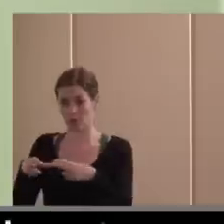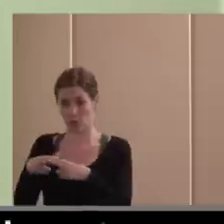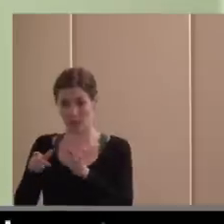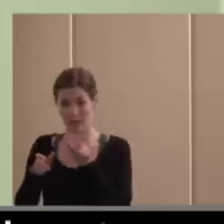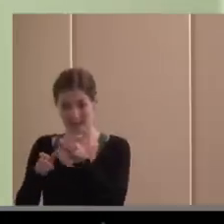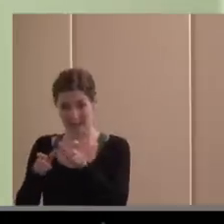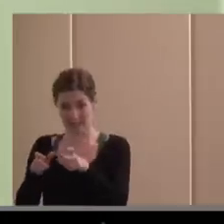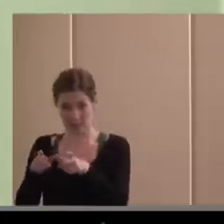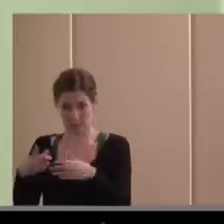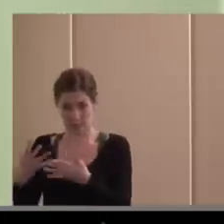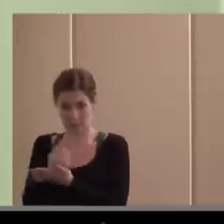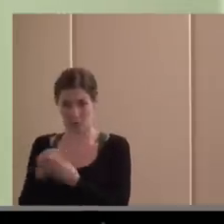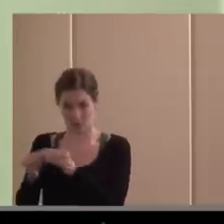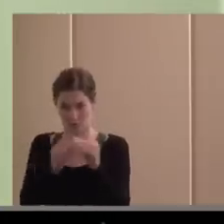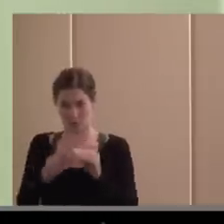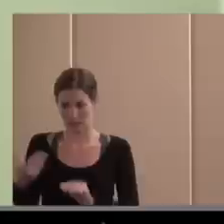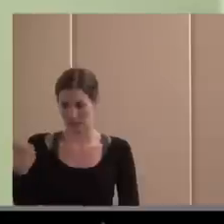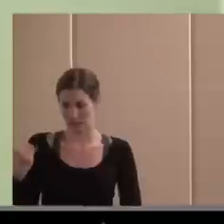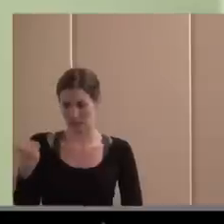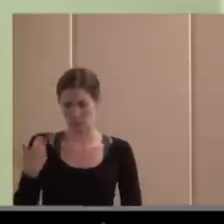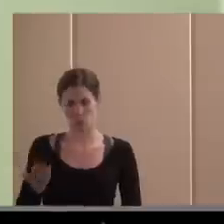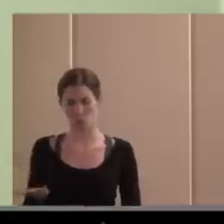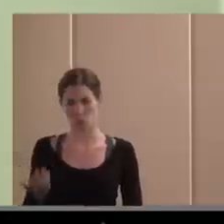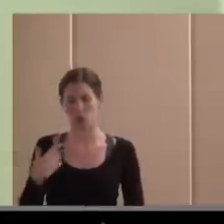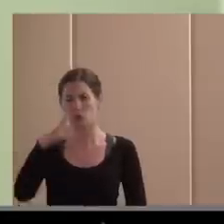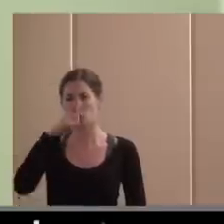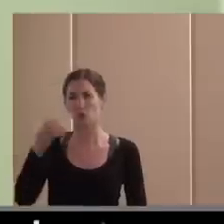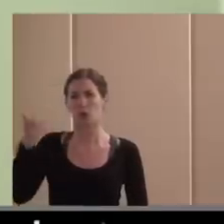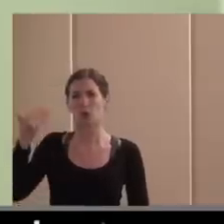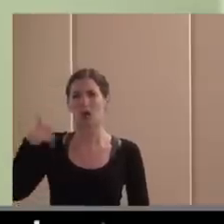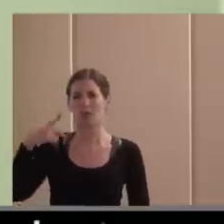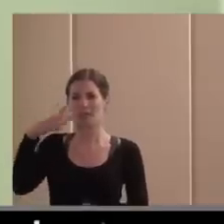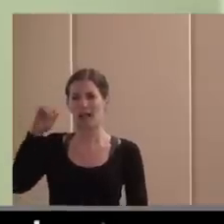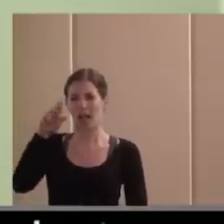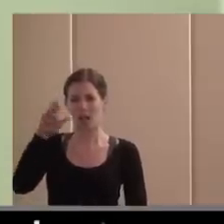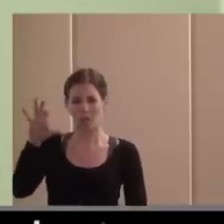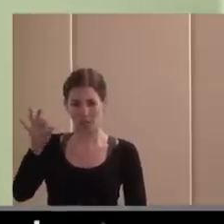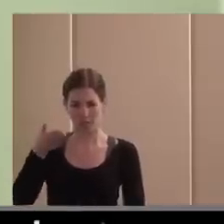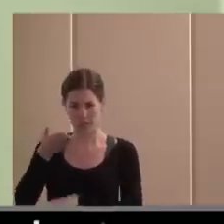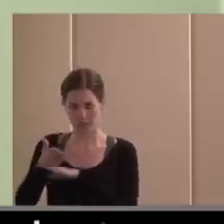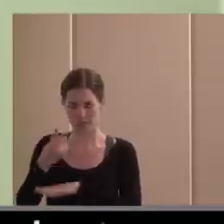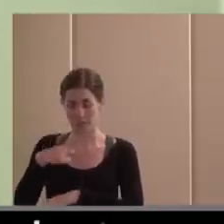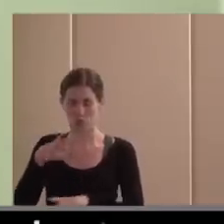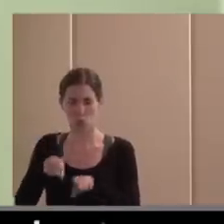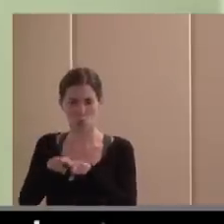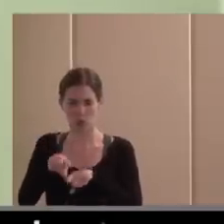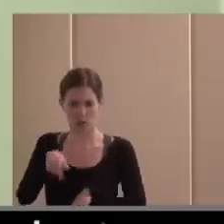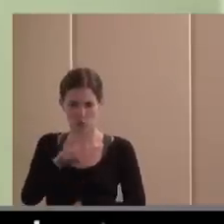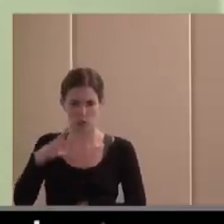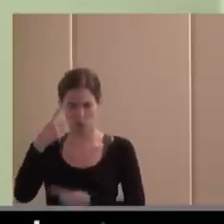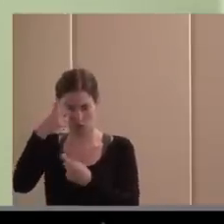CEPES y había una especie de organización y esto no es una crítica creo que intento ser neutral y describir hechos había una especie de